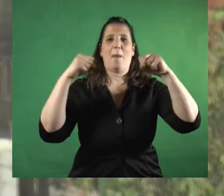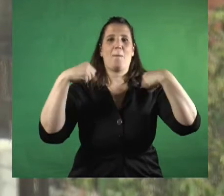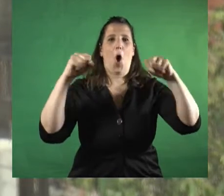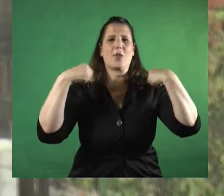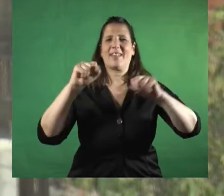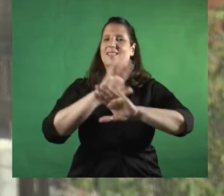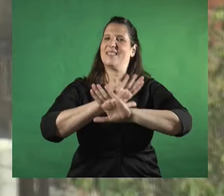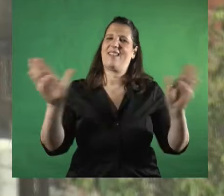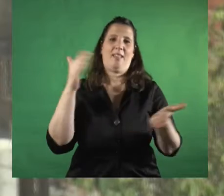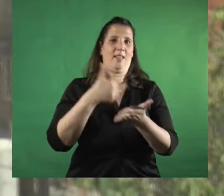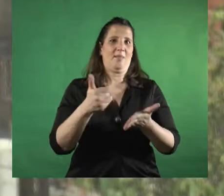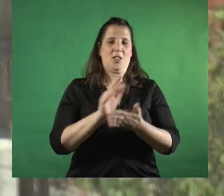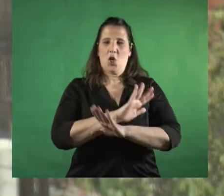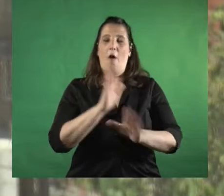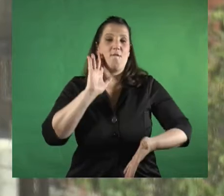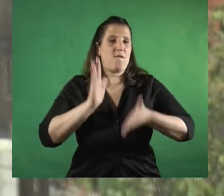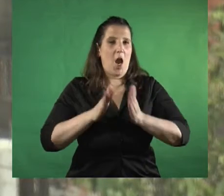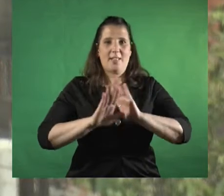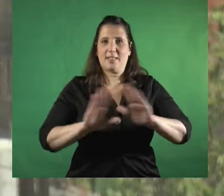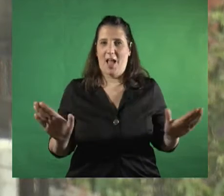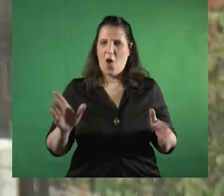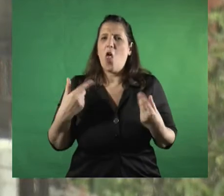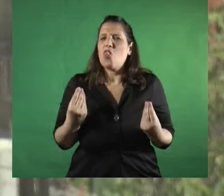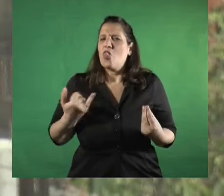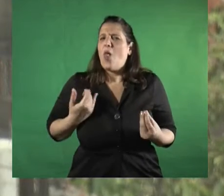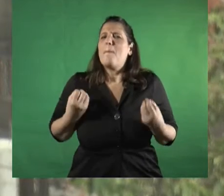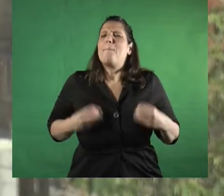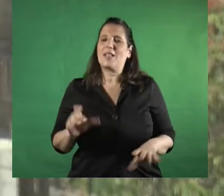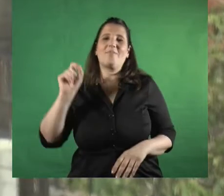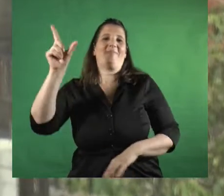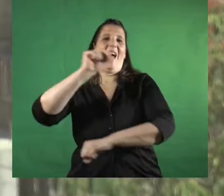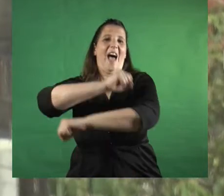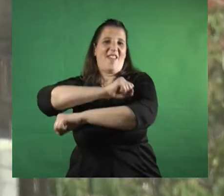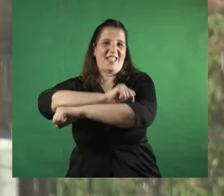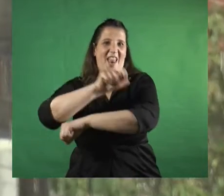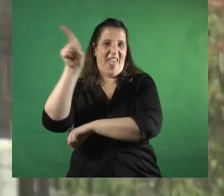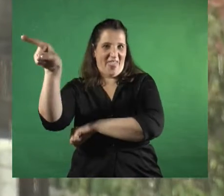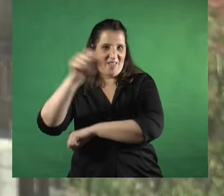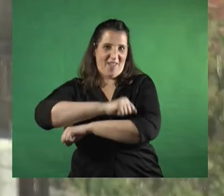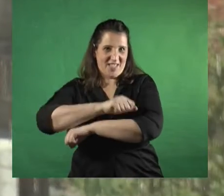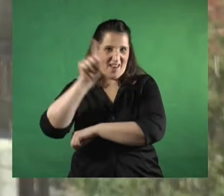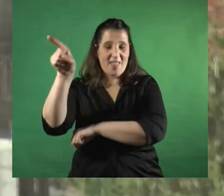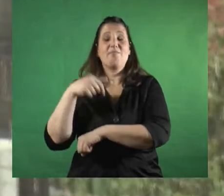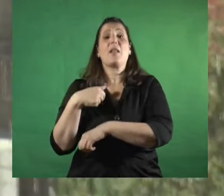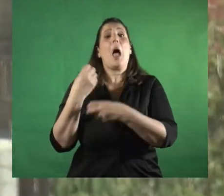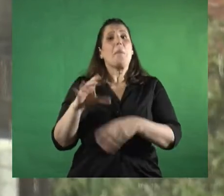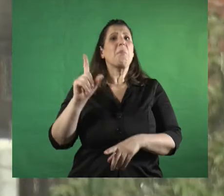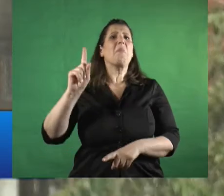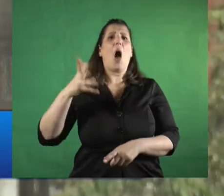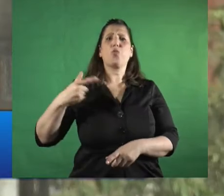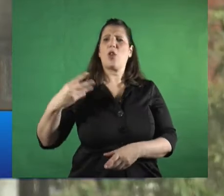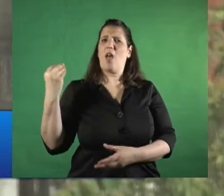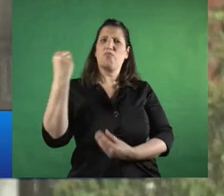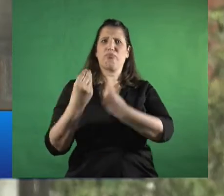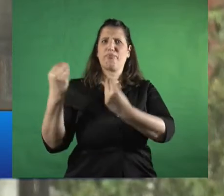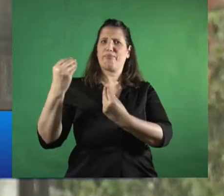violencia en el Parque Municipal de la Estación de Avellaneda. En este evento participaron autoridades de clubes, personalidades del